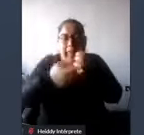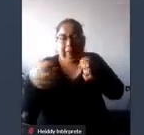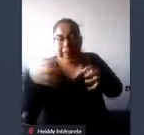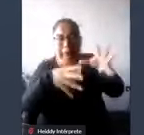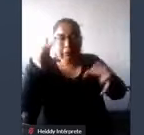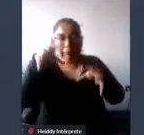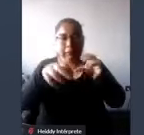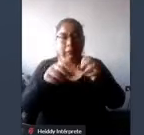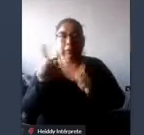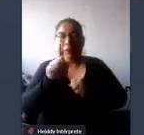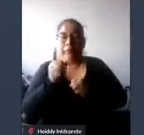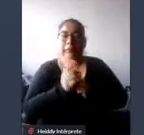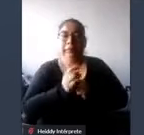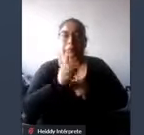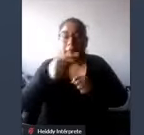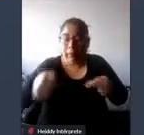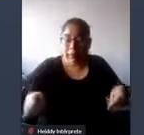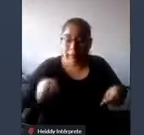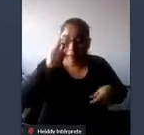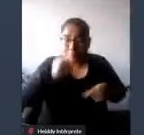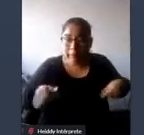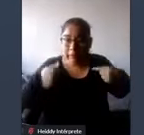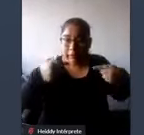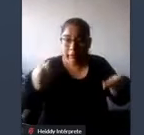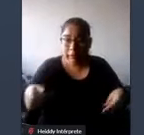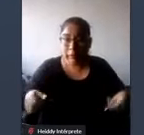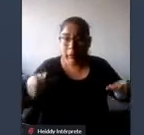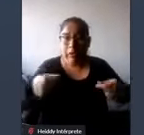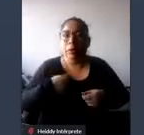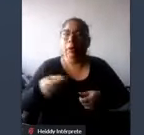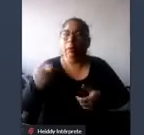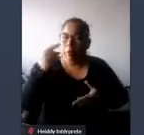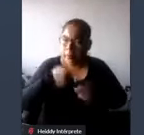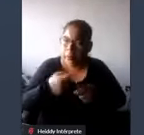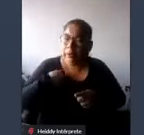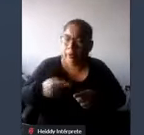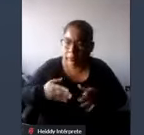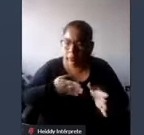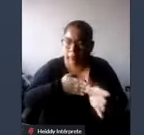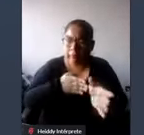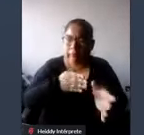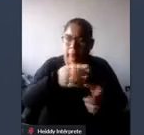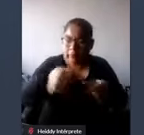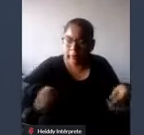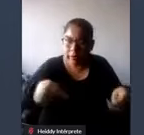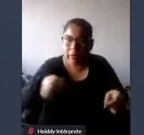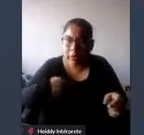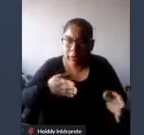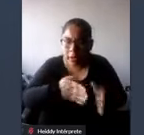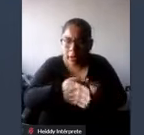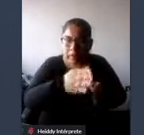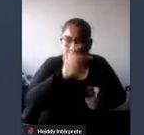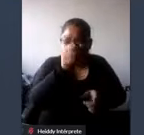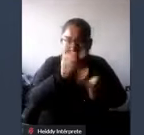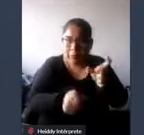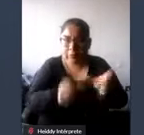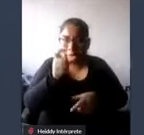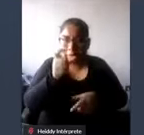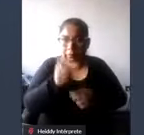cual por supuesto una persona así de ruedas o sea por más que yo con con silla la pueda pasar por encima a varios de los pueden estar